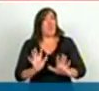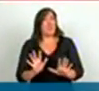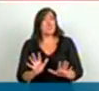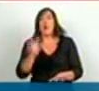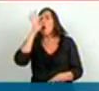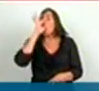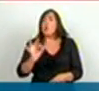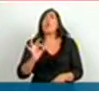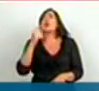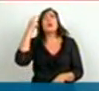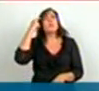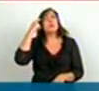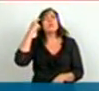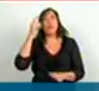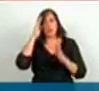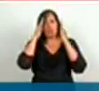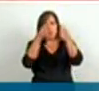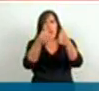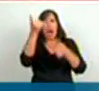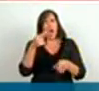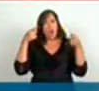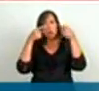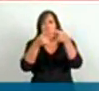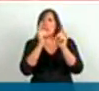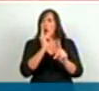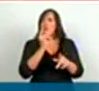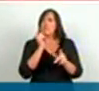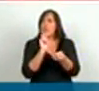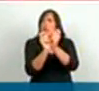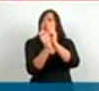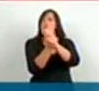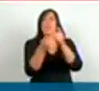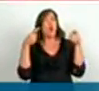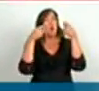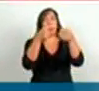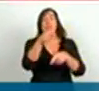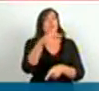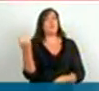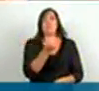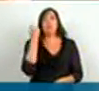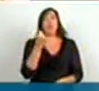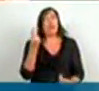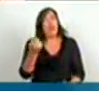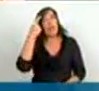nunca se debe perder es la dirección que ese cambio tiene que tener. Y créanme